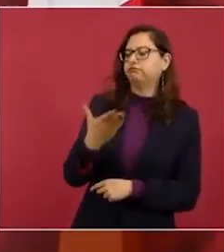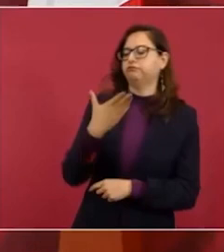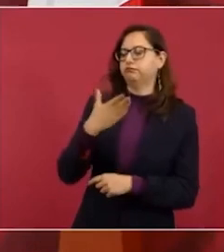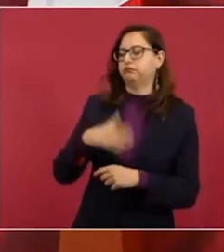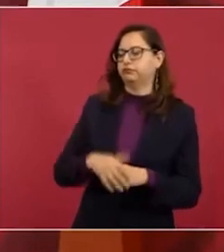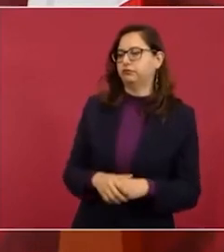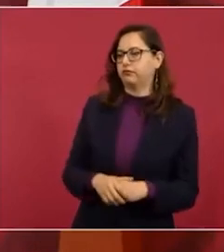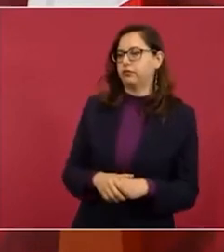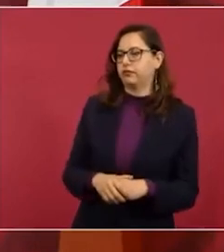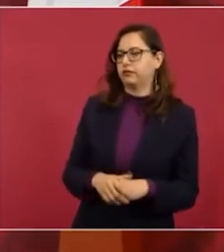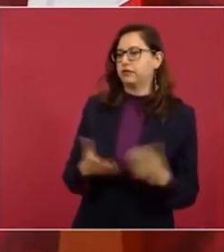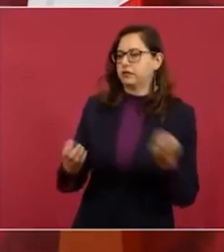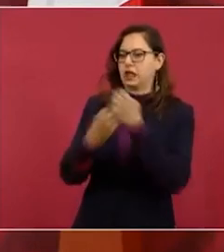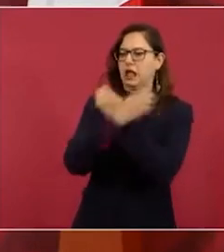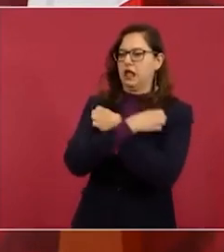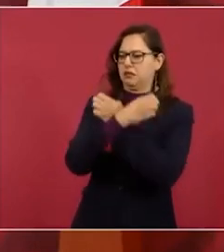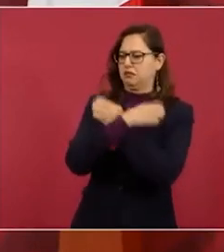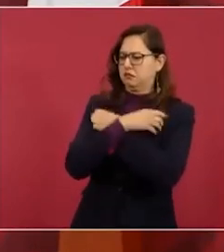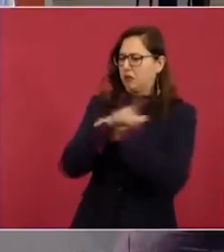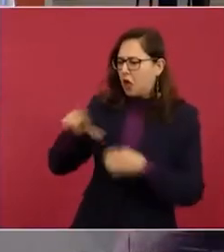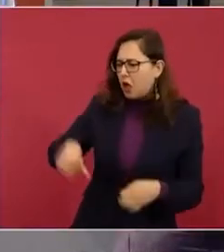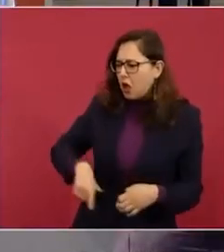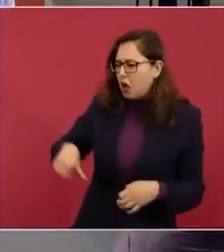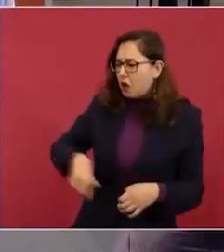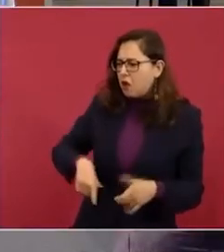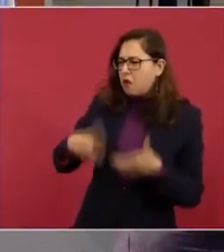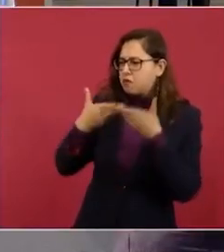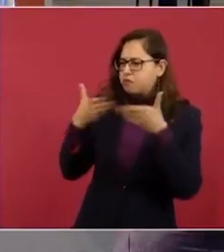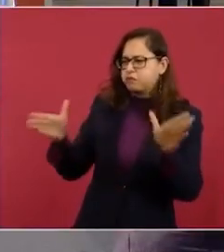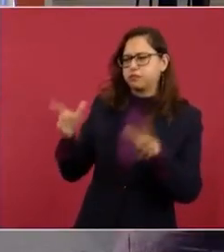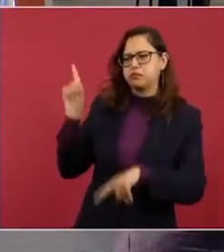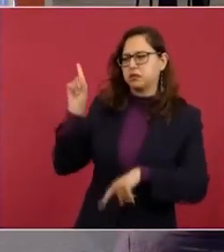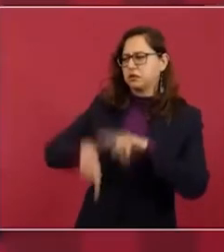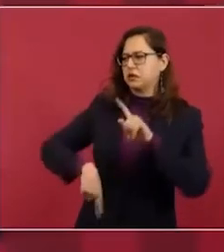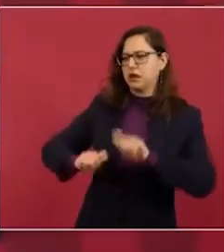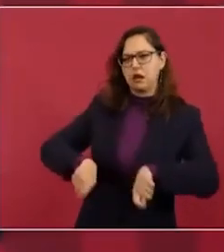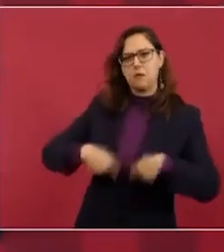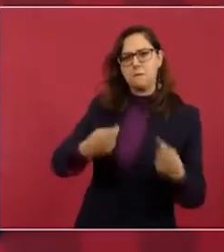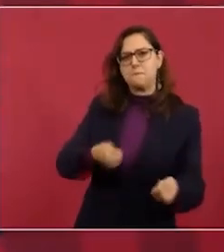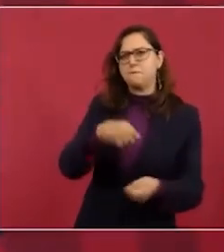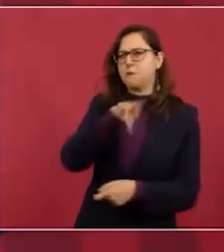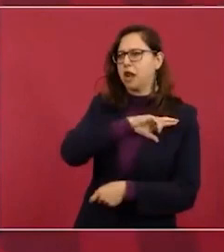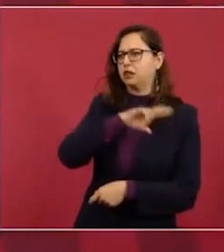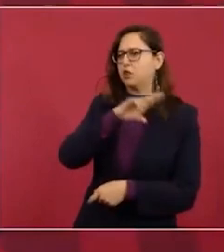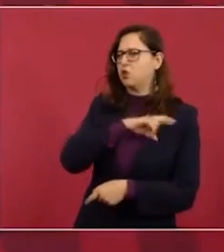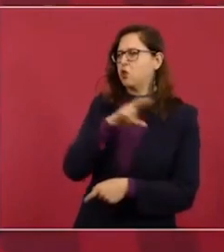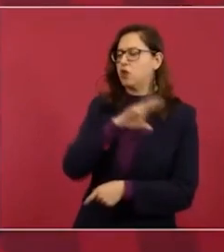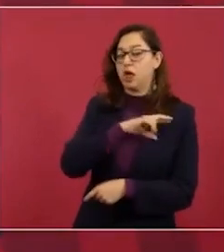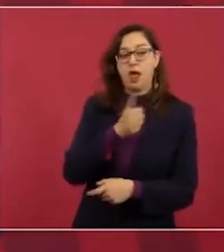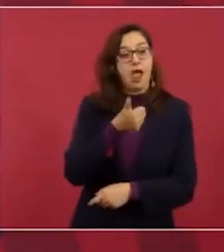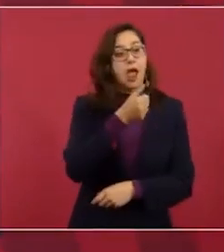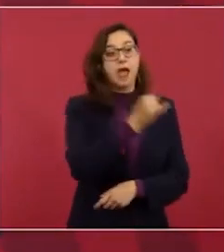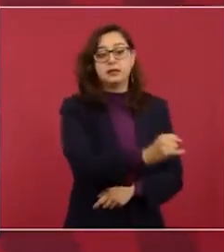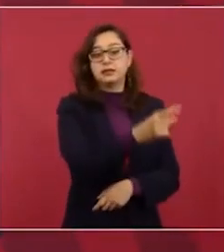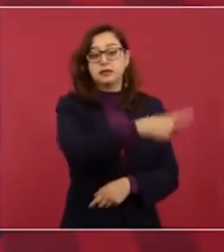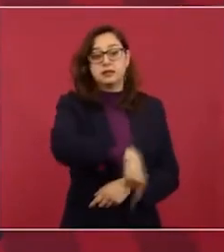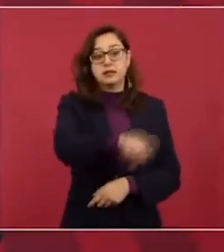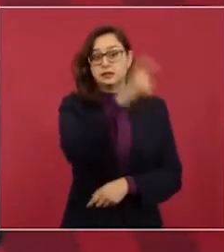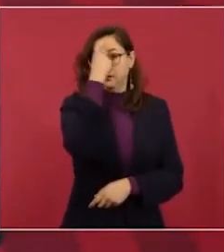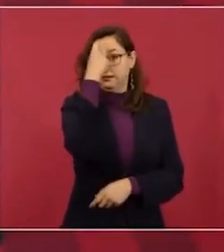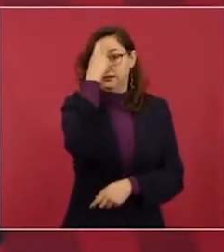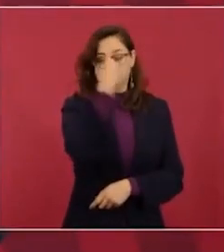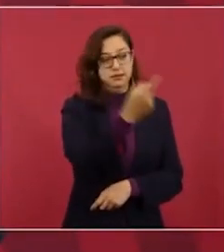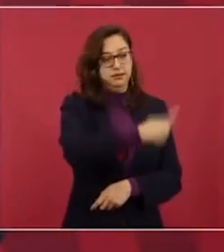elimine la educación pública porque ese es su pensamiento y de